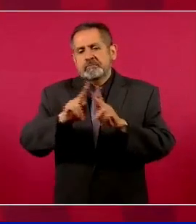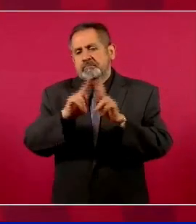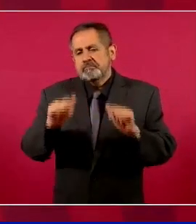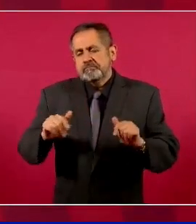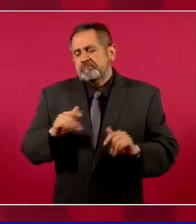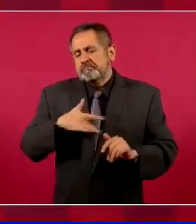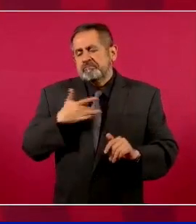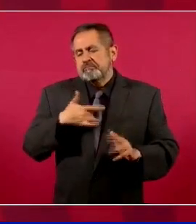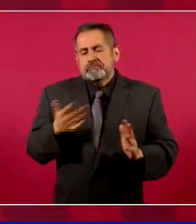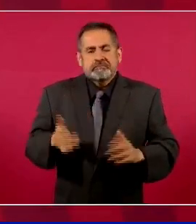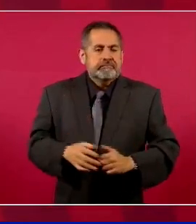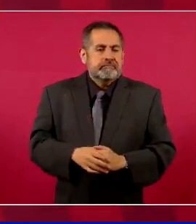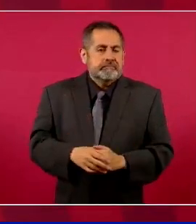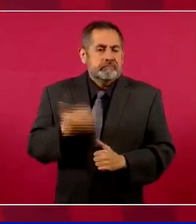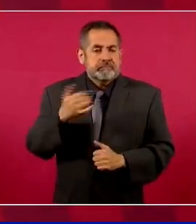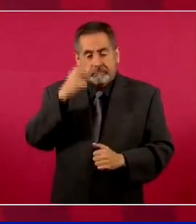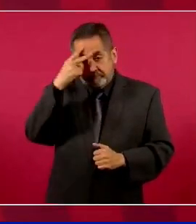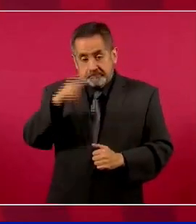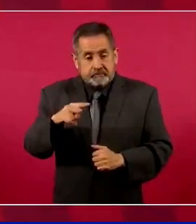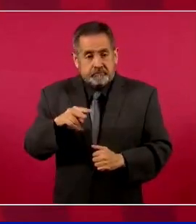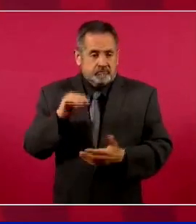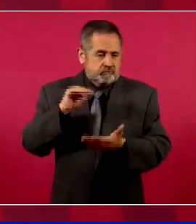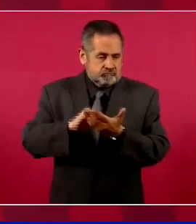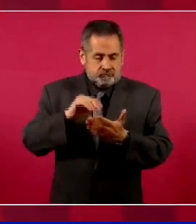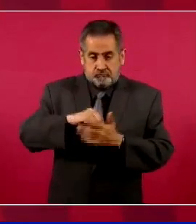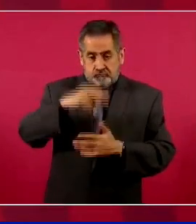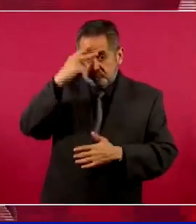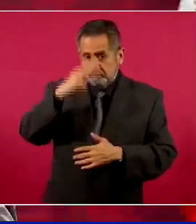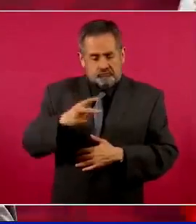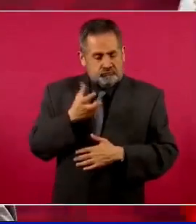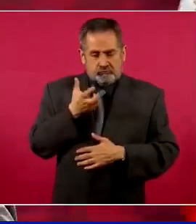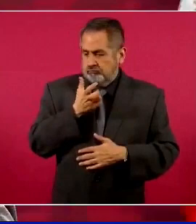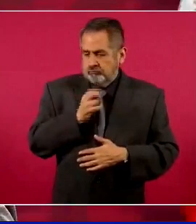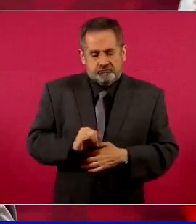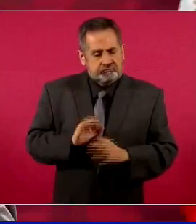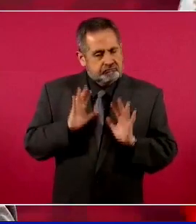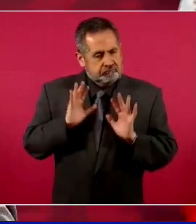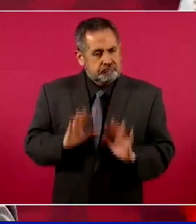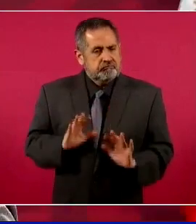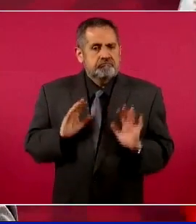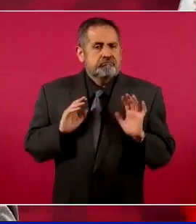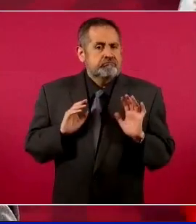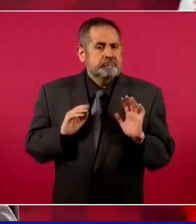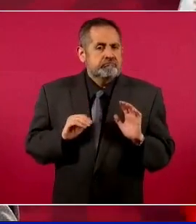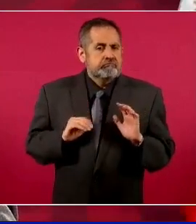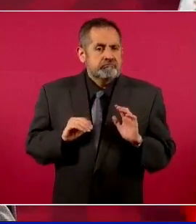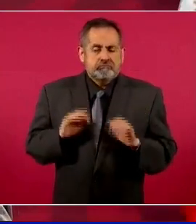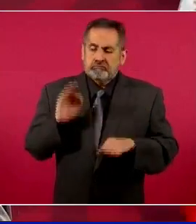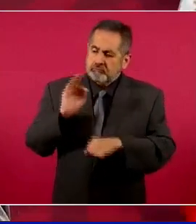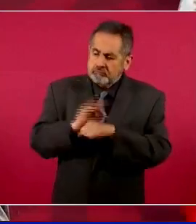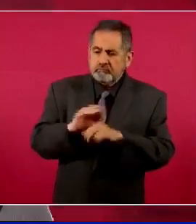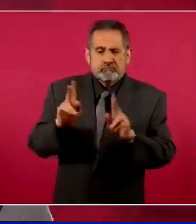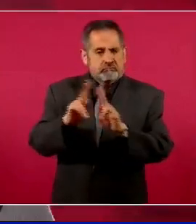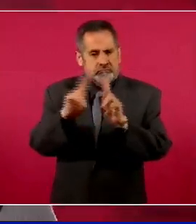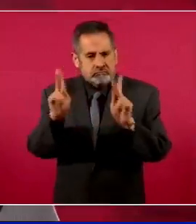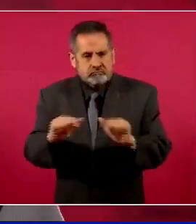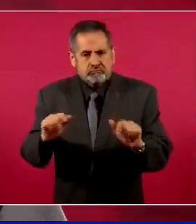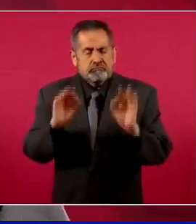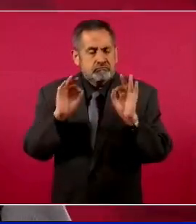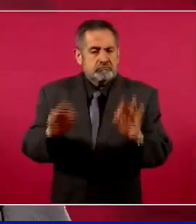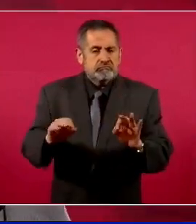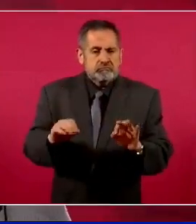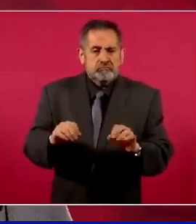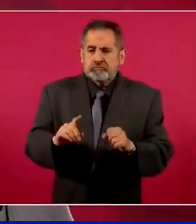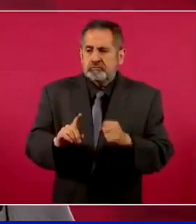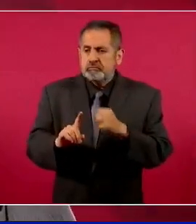afortunadamente, y México va a seguir manteniendo su postura en favor de la paz, de la